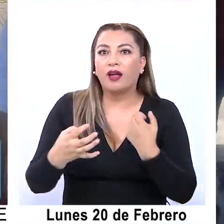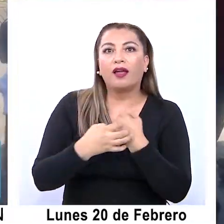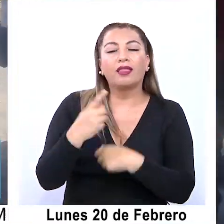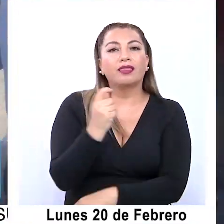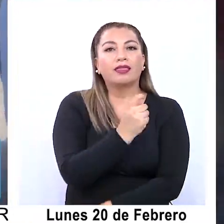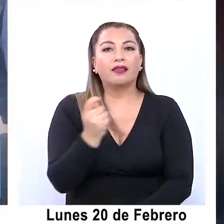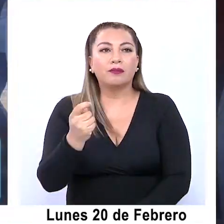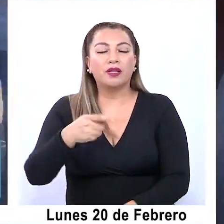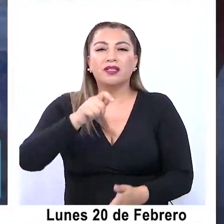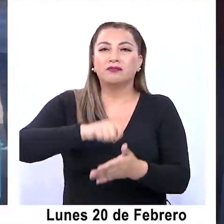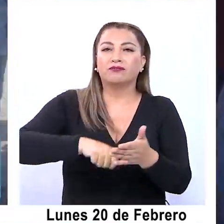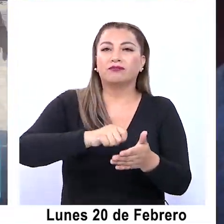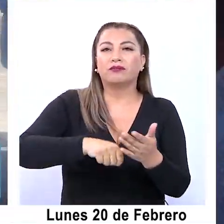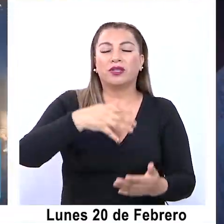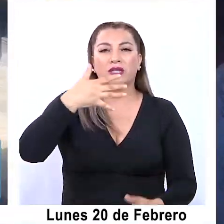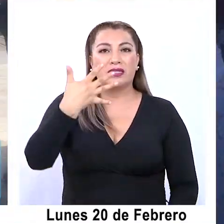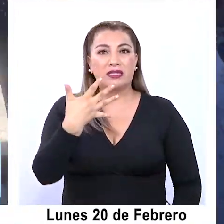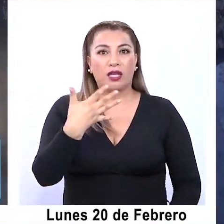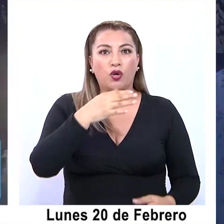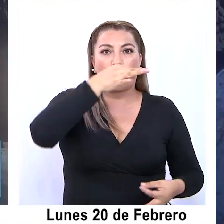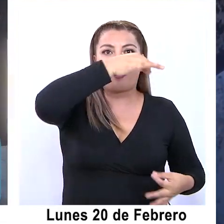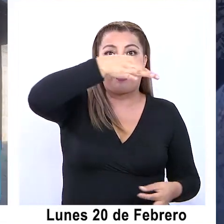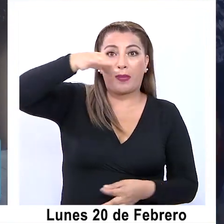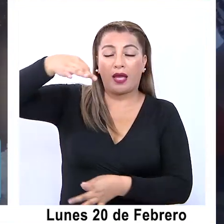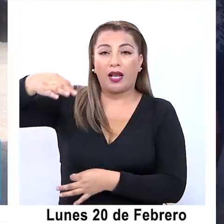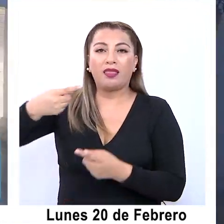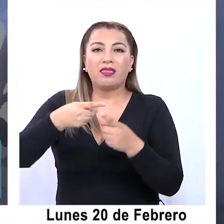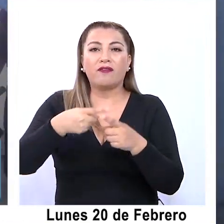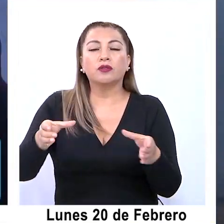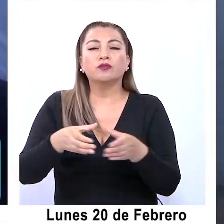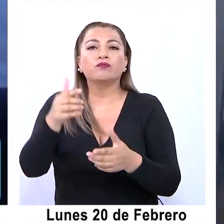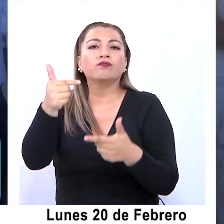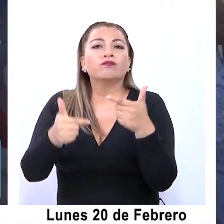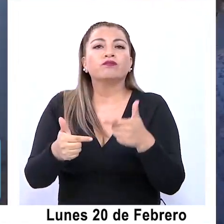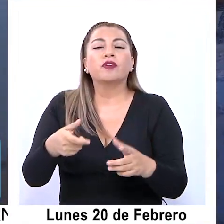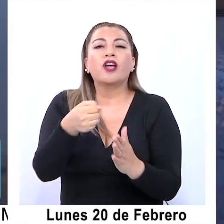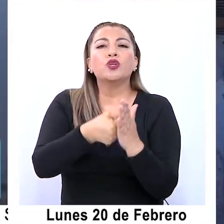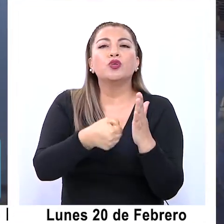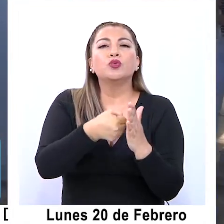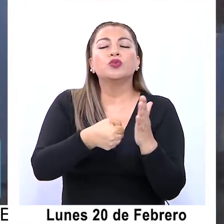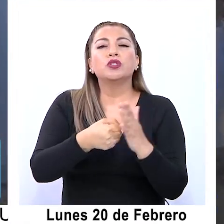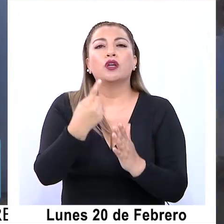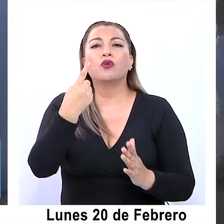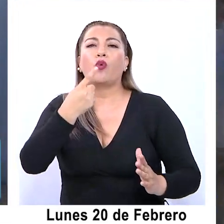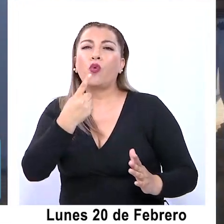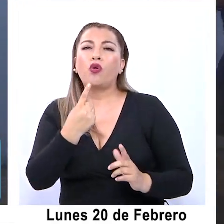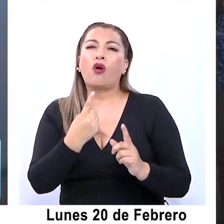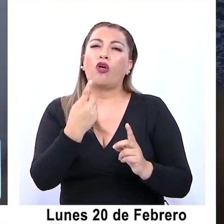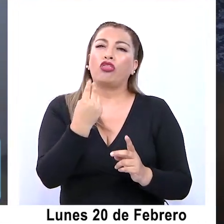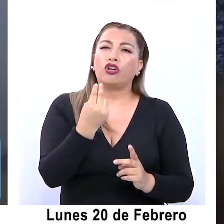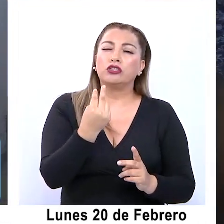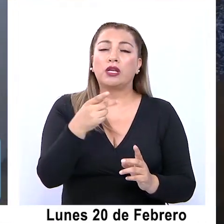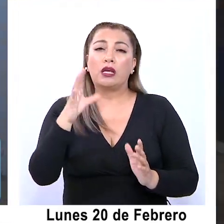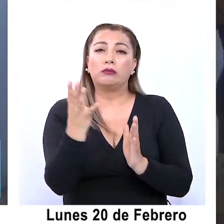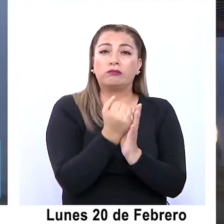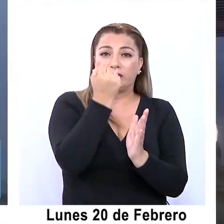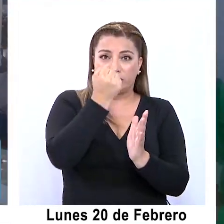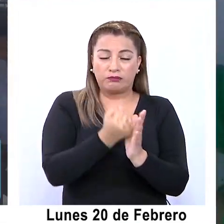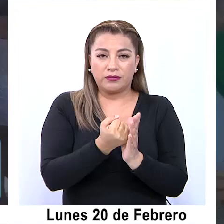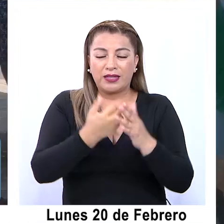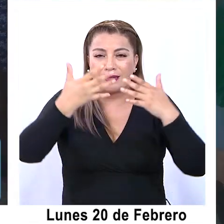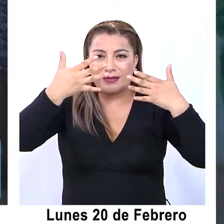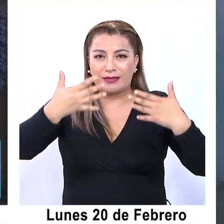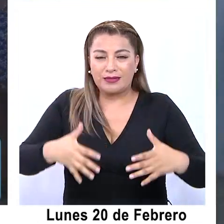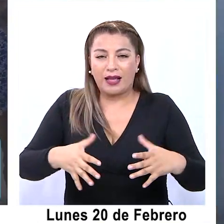Tarapacá se inscribieron cinco listas de distintos partidos políticos, los cuales lucharán para obtener algunos de los dos escaños que están